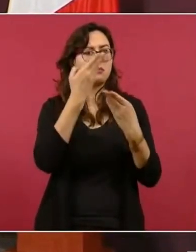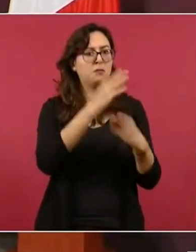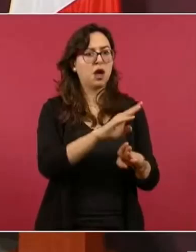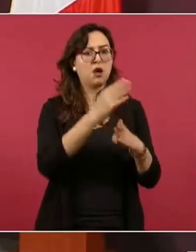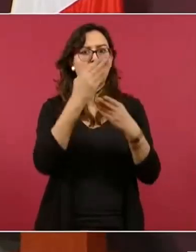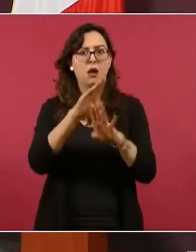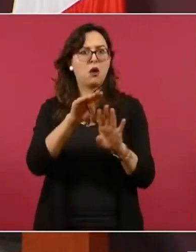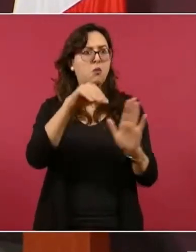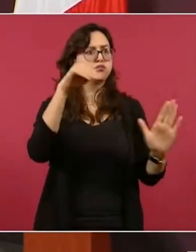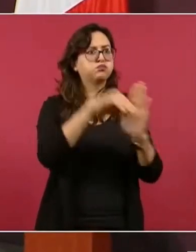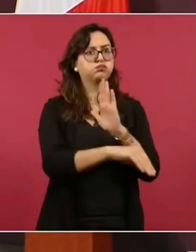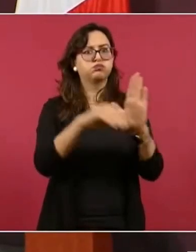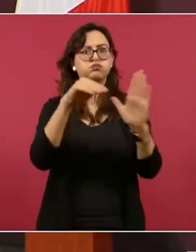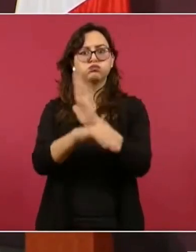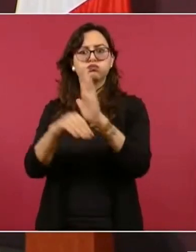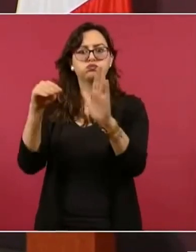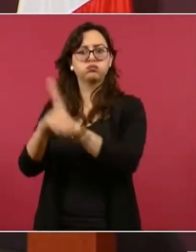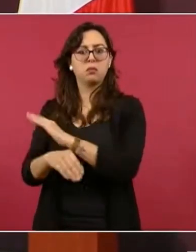banqueros ricos.